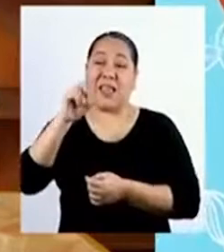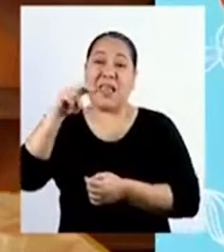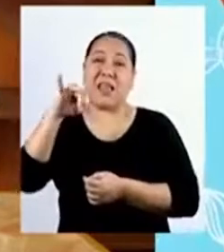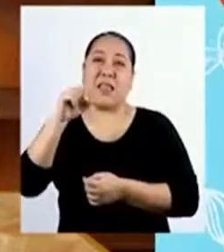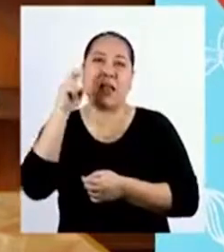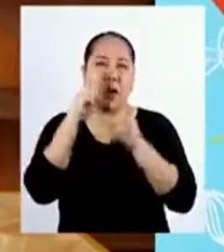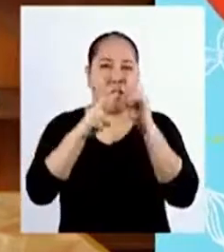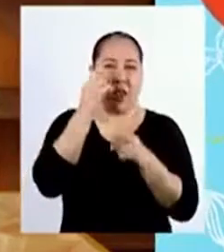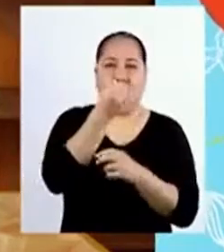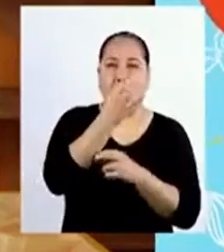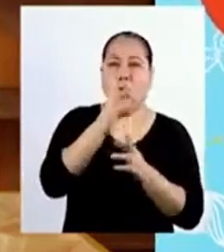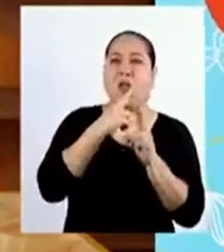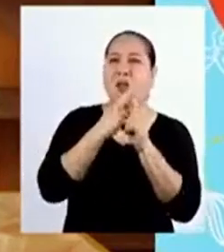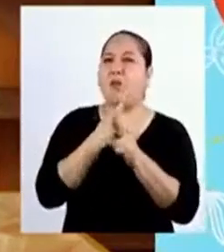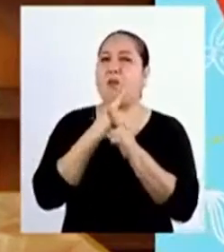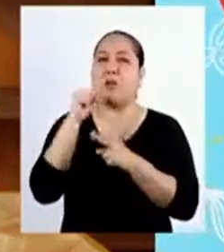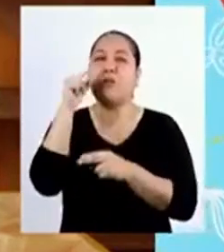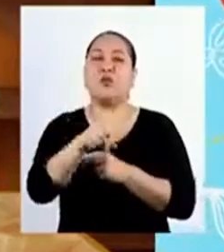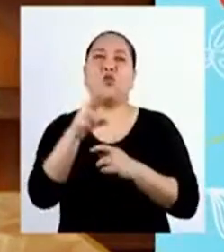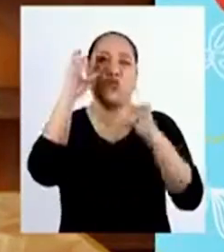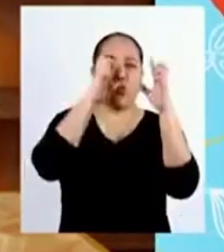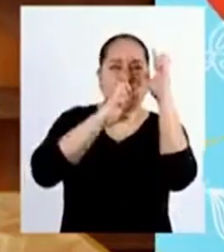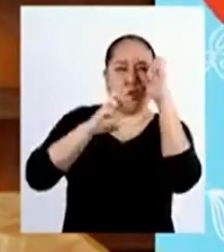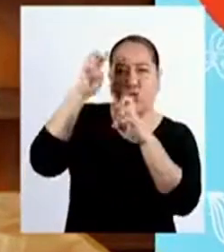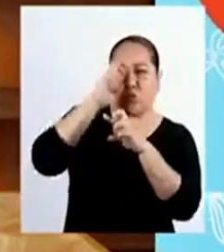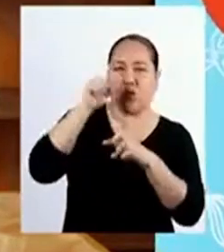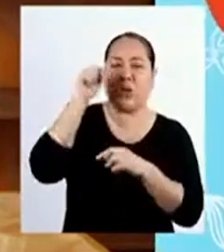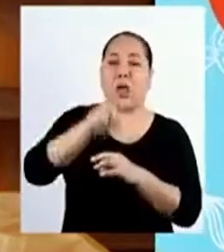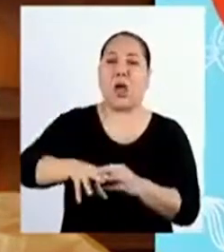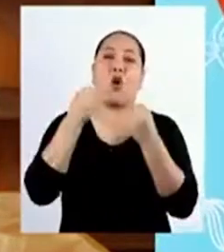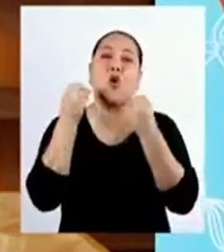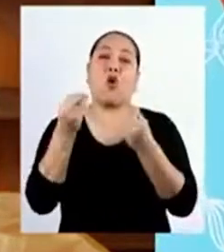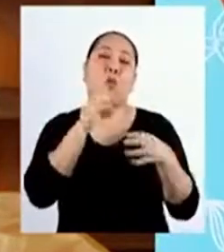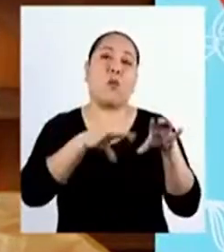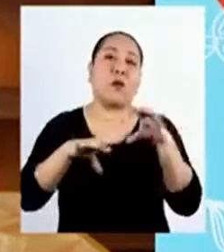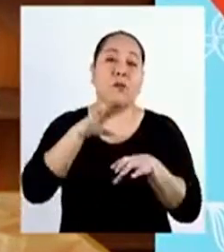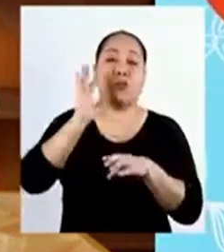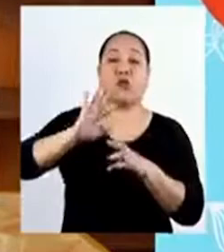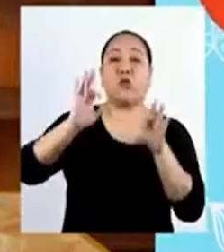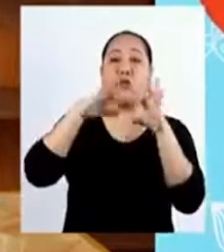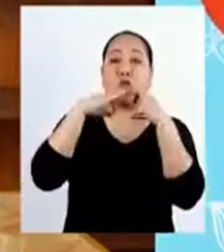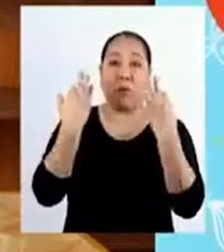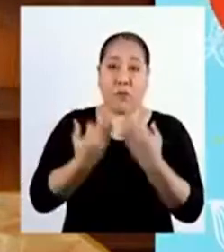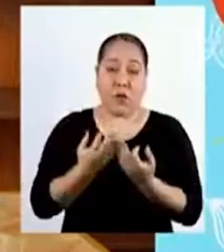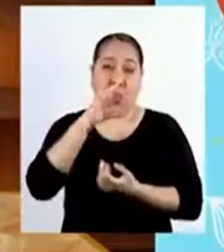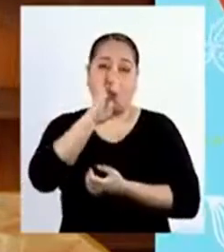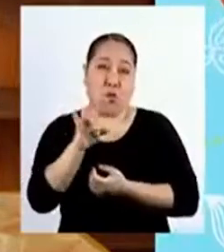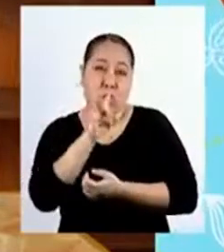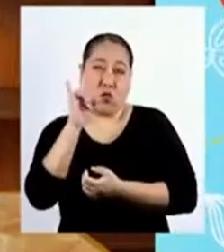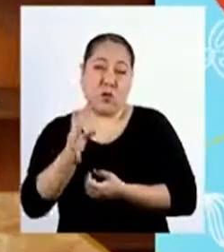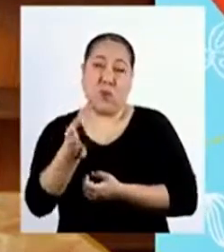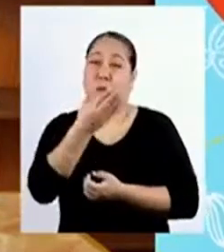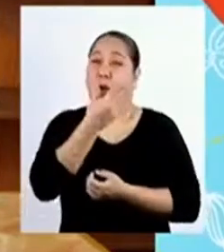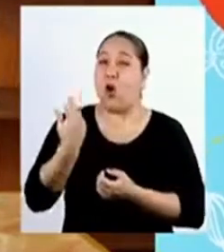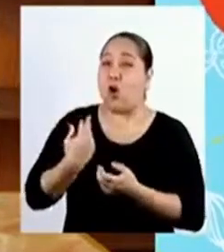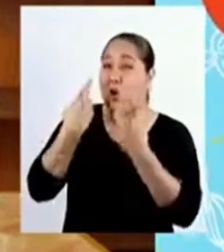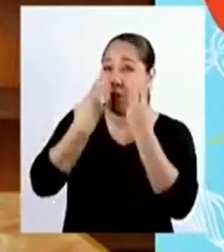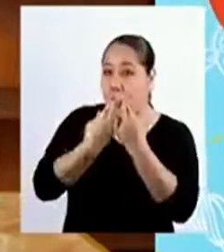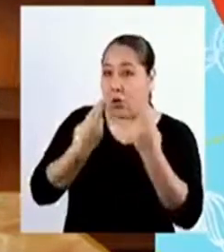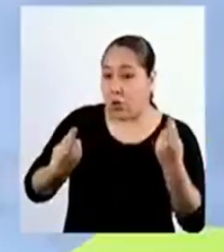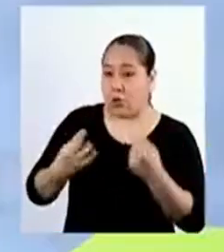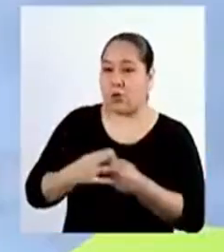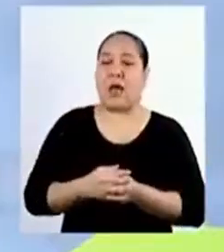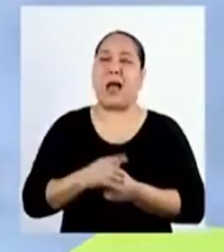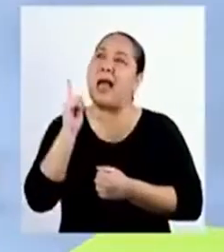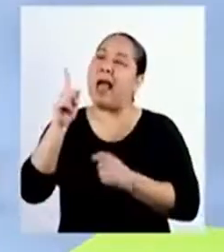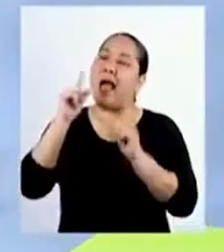obtener algunas respuestas sobre su duda acerca de cómo hacer para que su familia utilice mejor sus recursos?